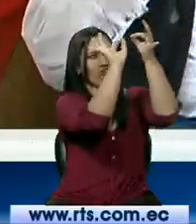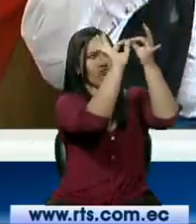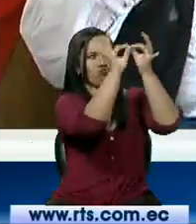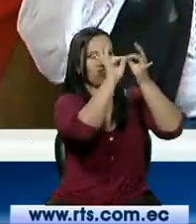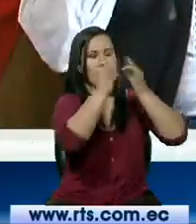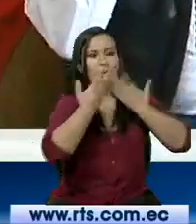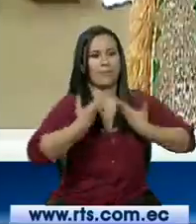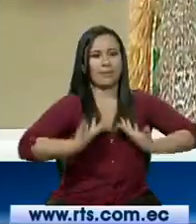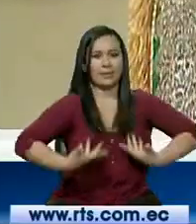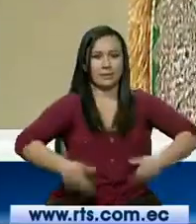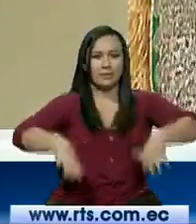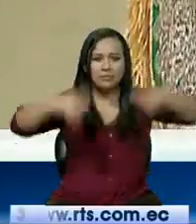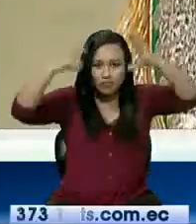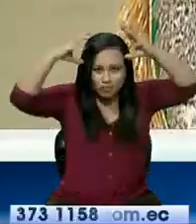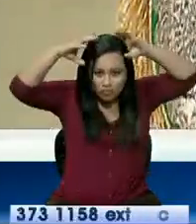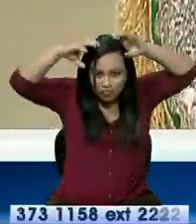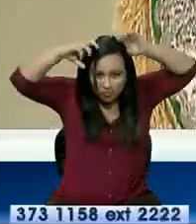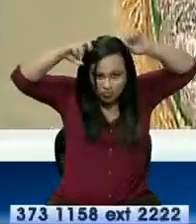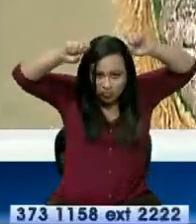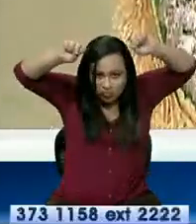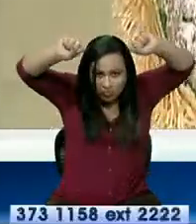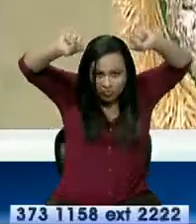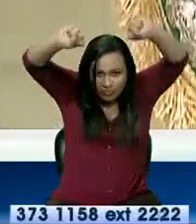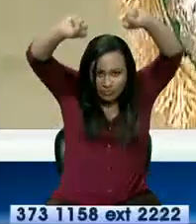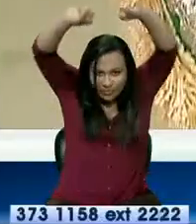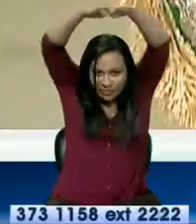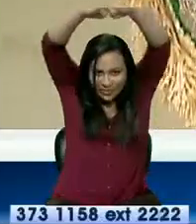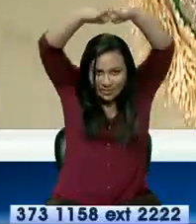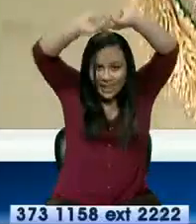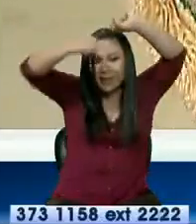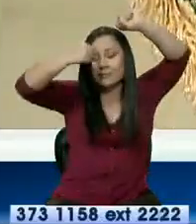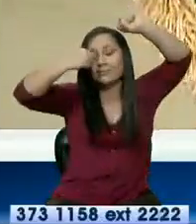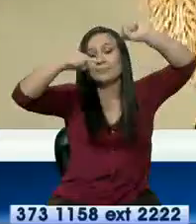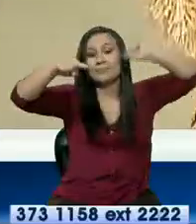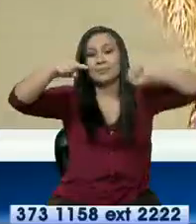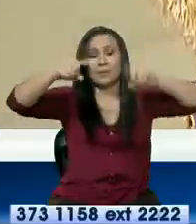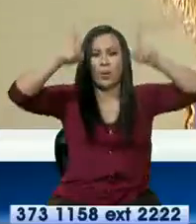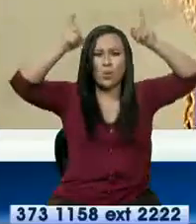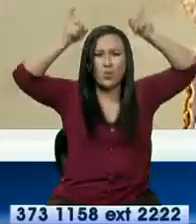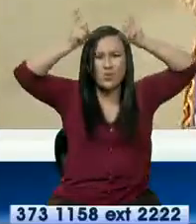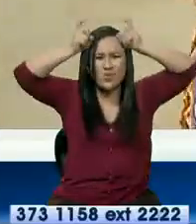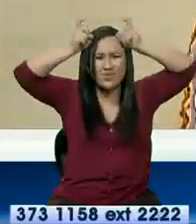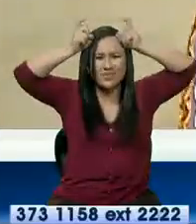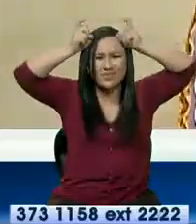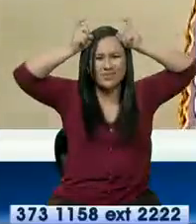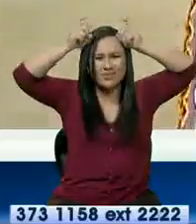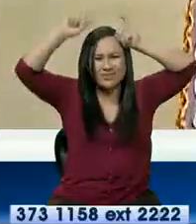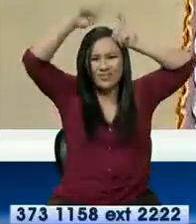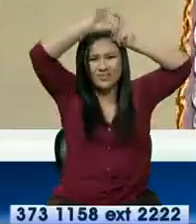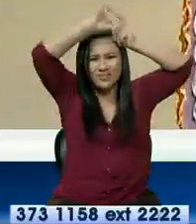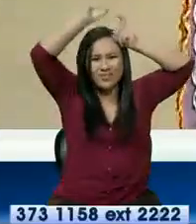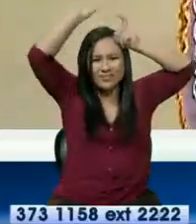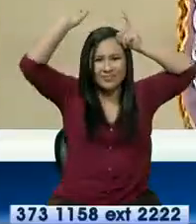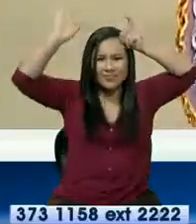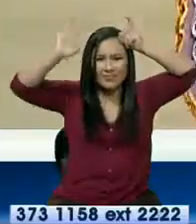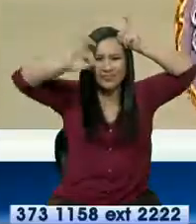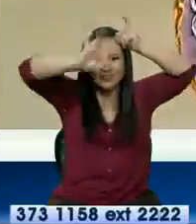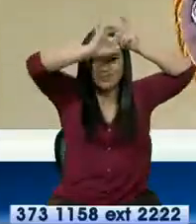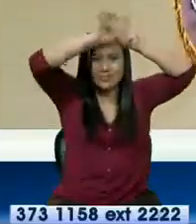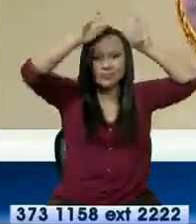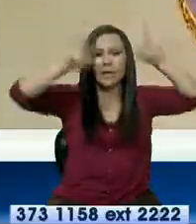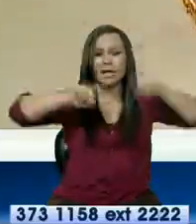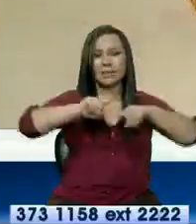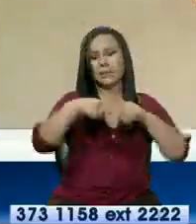con los cachos erguidos, utilizando para ellos elementos rígidos como carrizos, cabresto disecado,